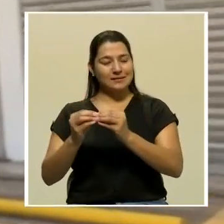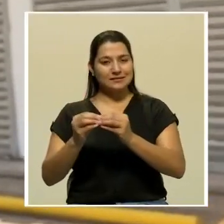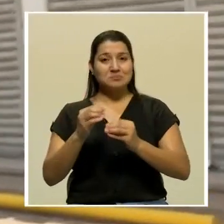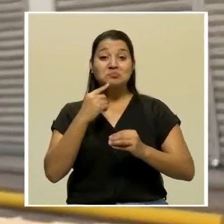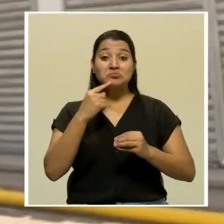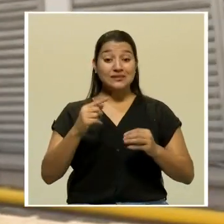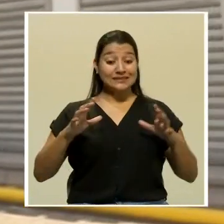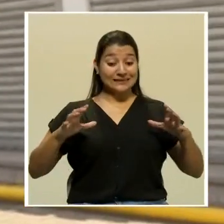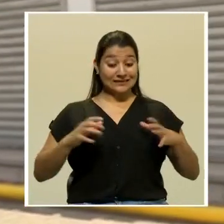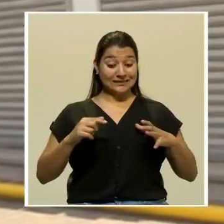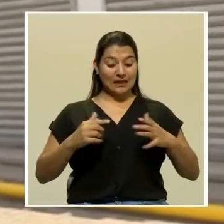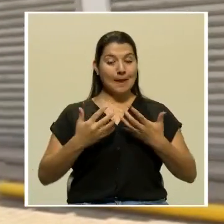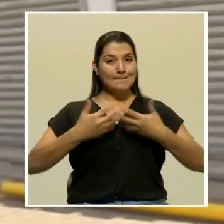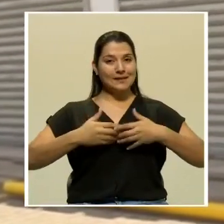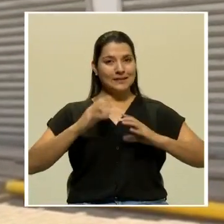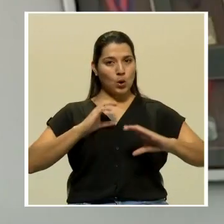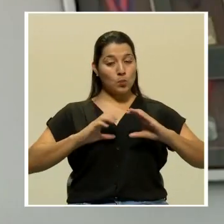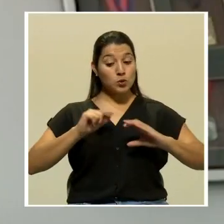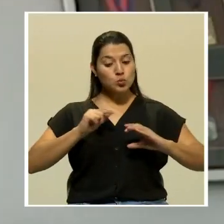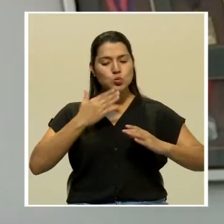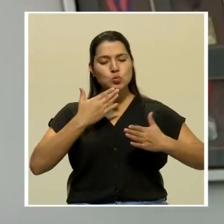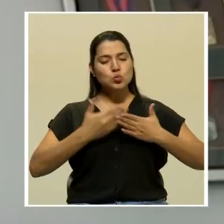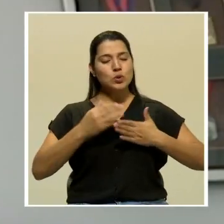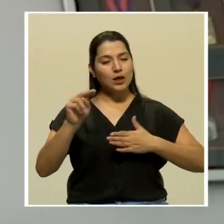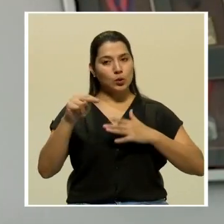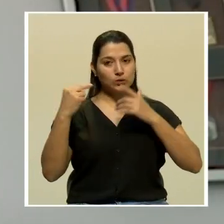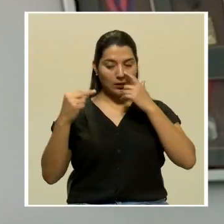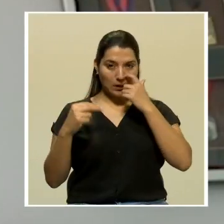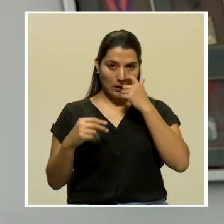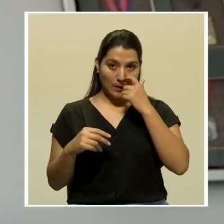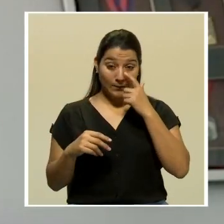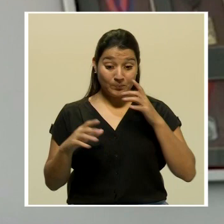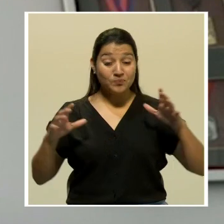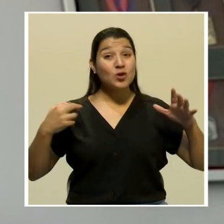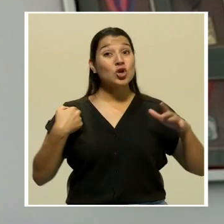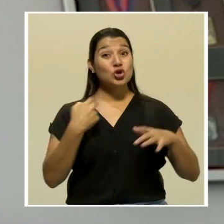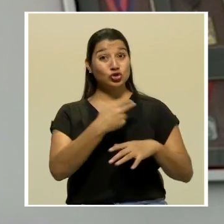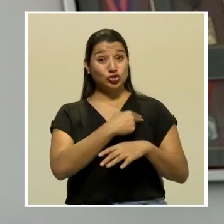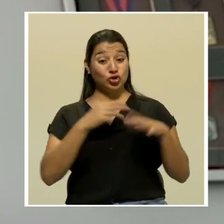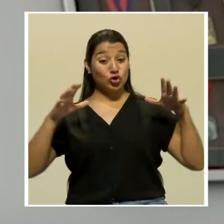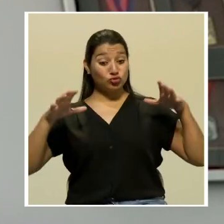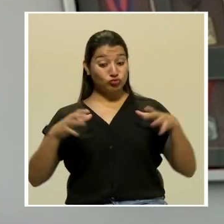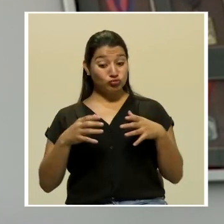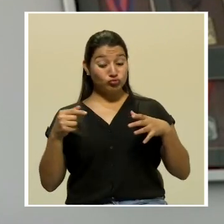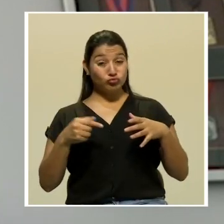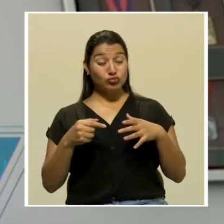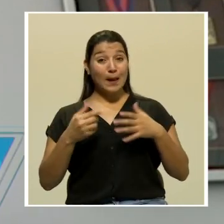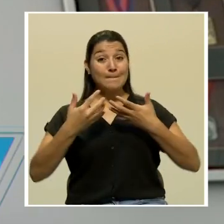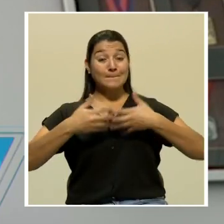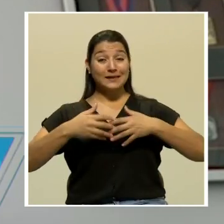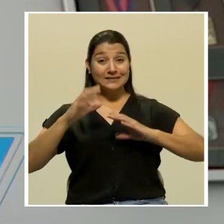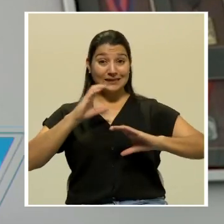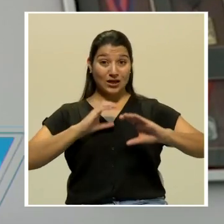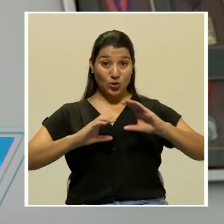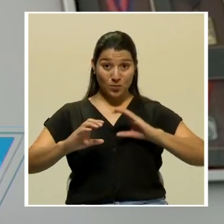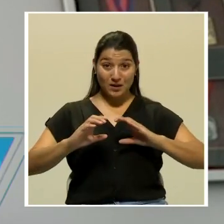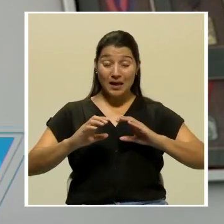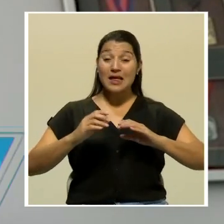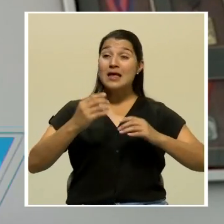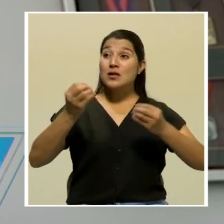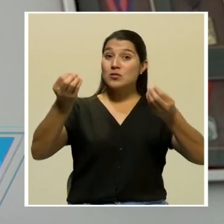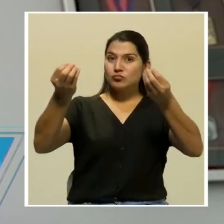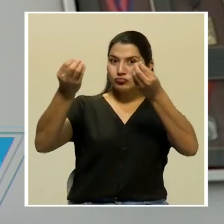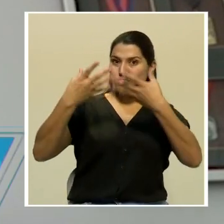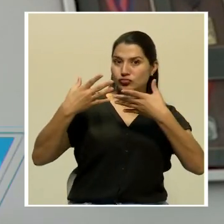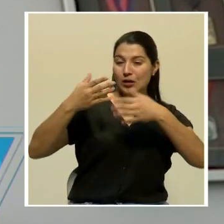como una buena noticia este anuncio. Desde la Cámara de Comercio, el anuncio de continuidad de fase 3 en la